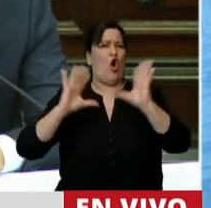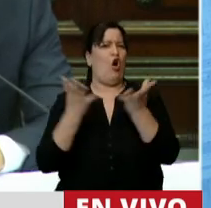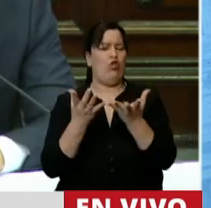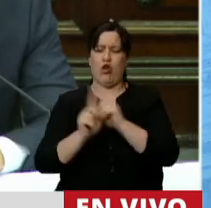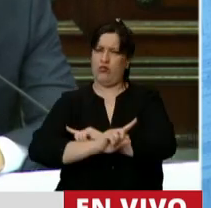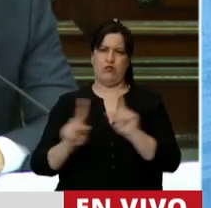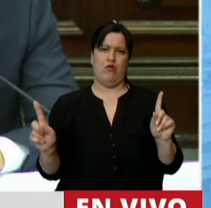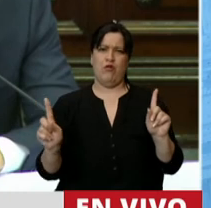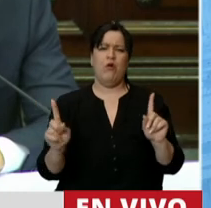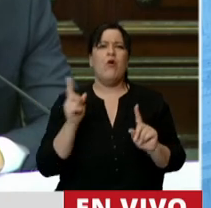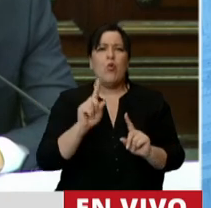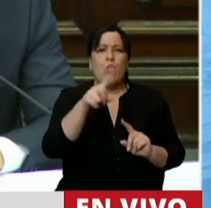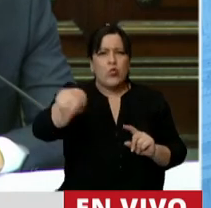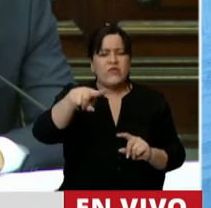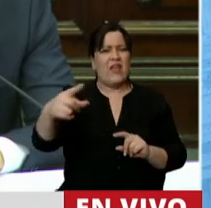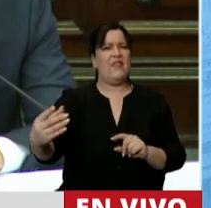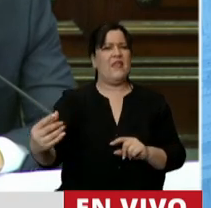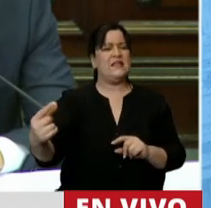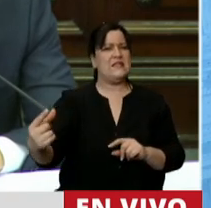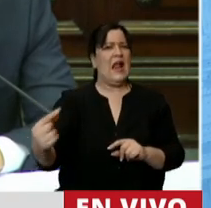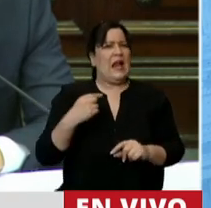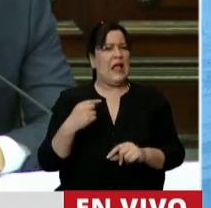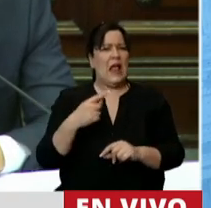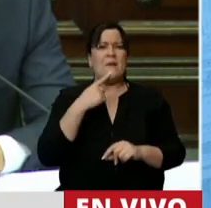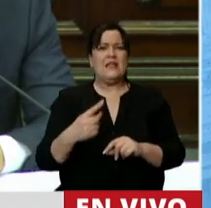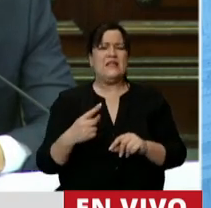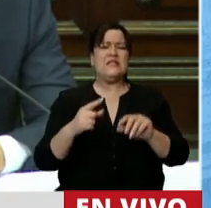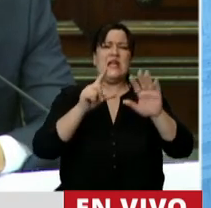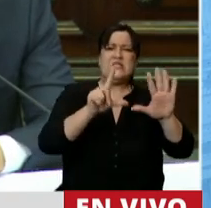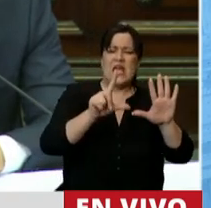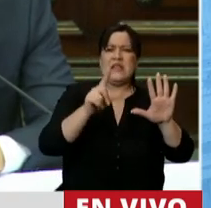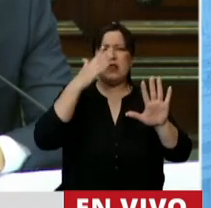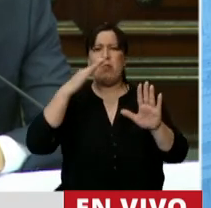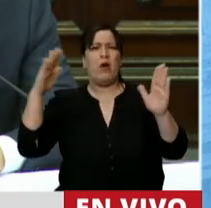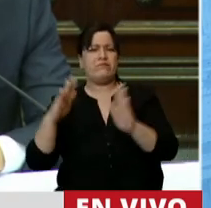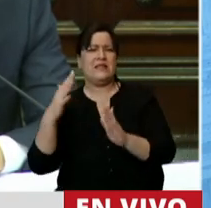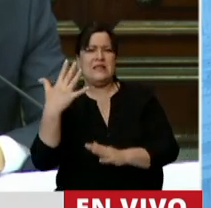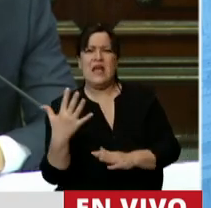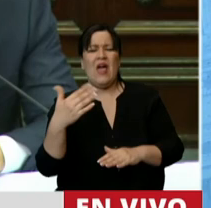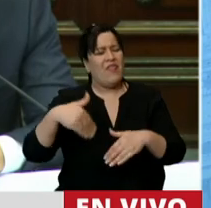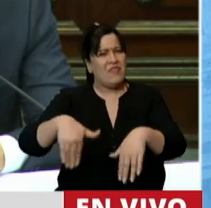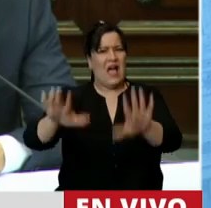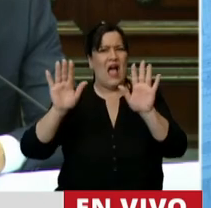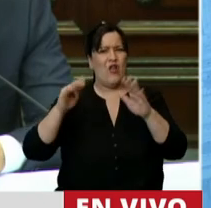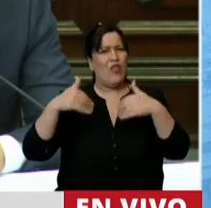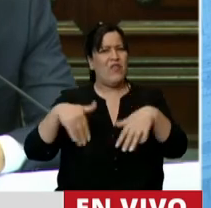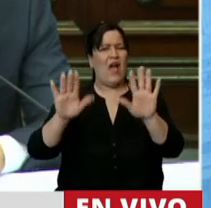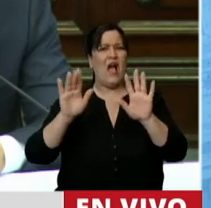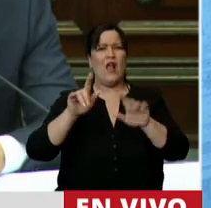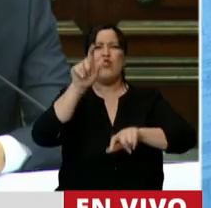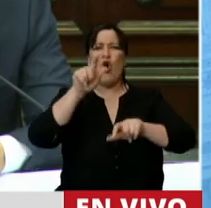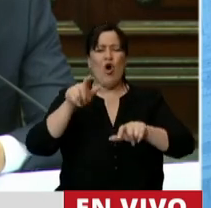Cuando ustedes mismos nos reclamaron que lo bajemos al 7 y después al 5. Dejenla volar. Dejen que los